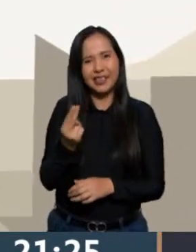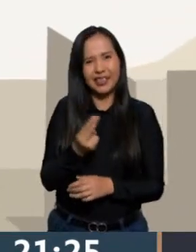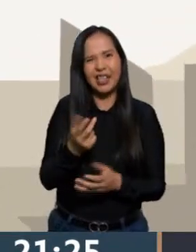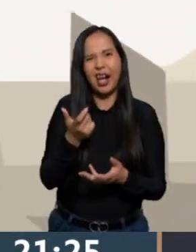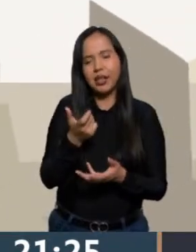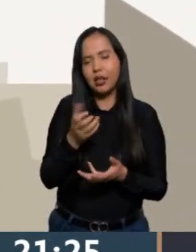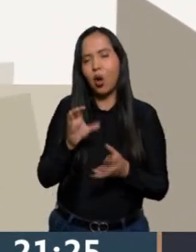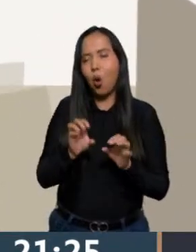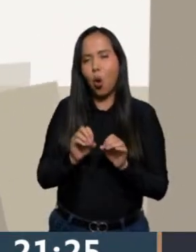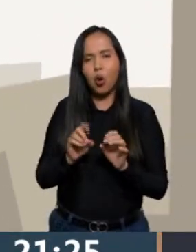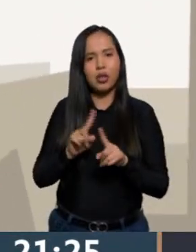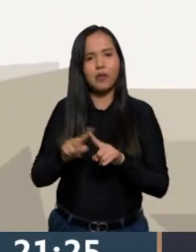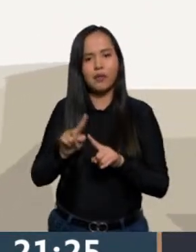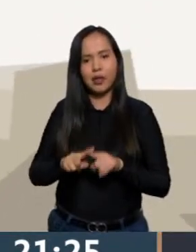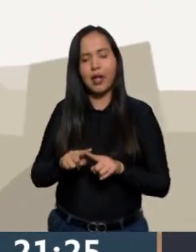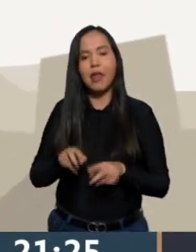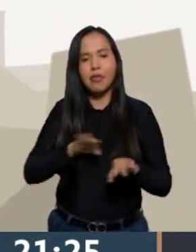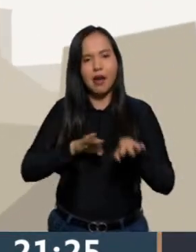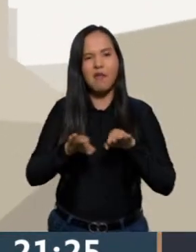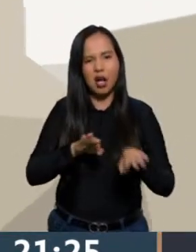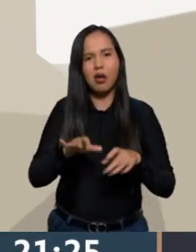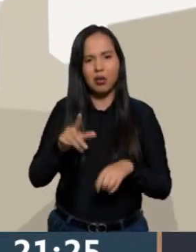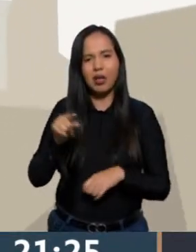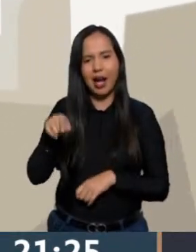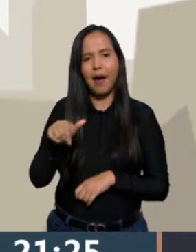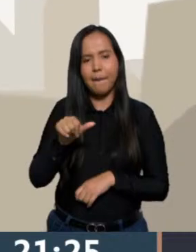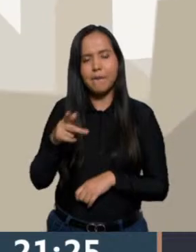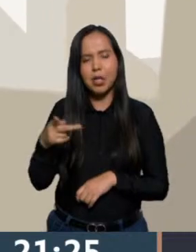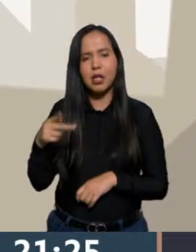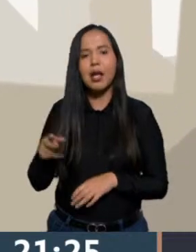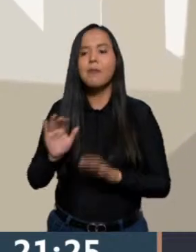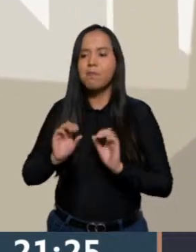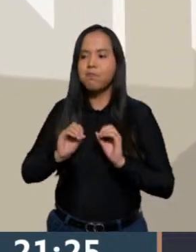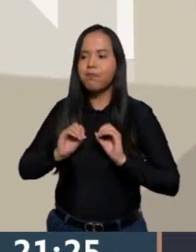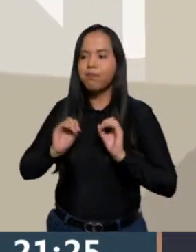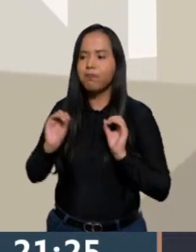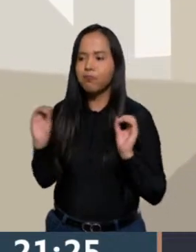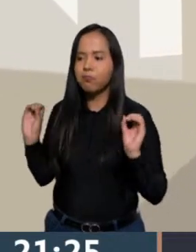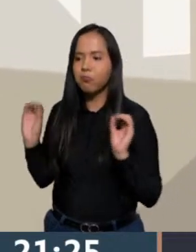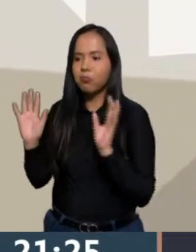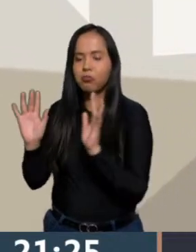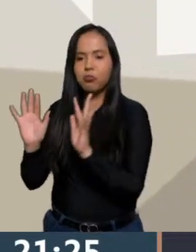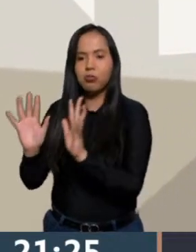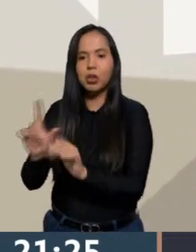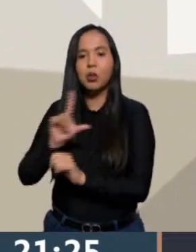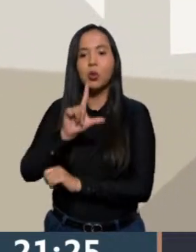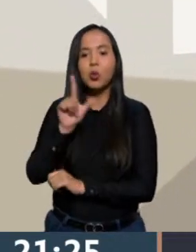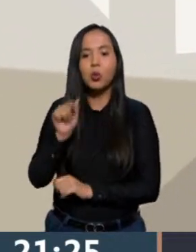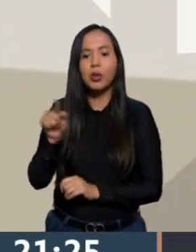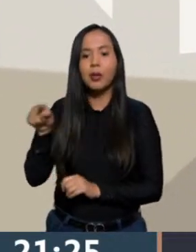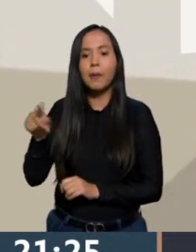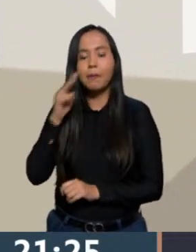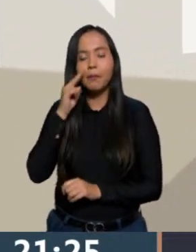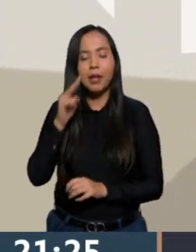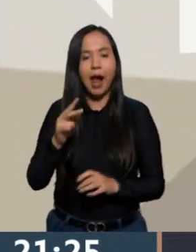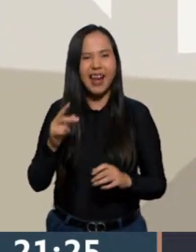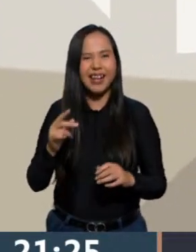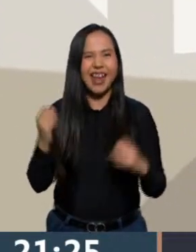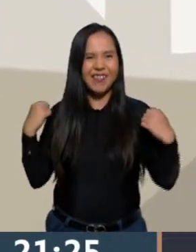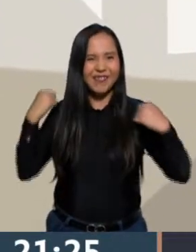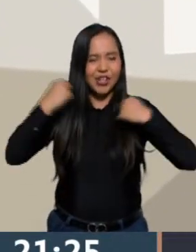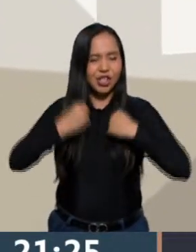precariedad que se vive en el trabajo de plataformas digitales, pues, acudieron, y además, pues, este ofrecimiento del cubre mochilas parecía